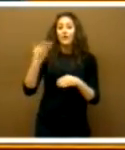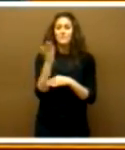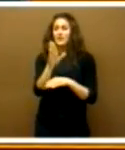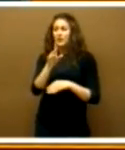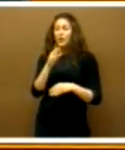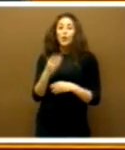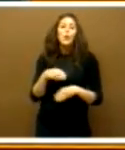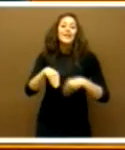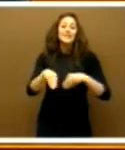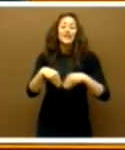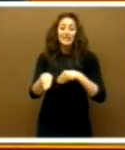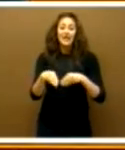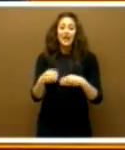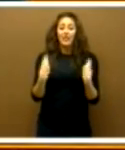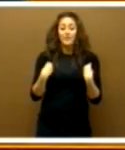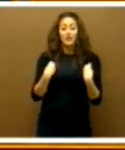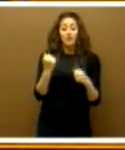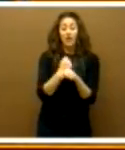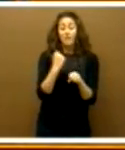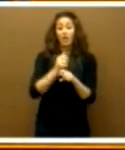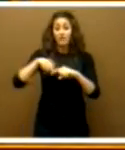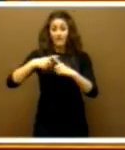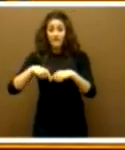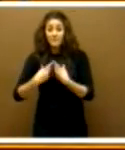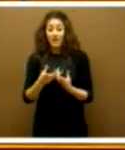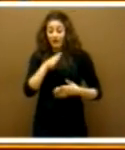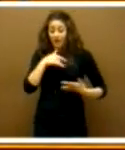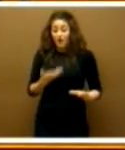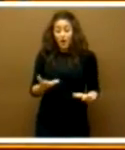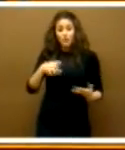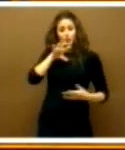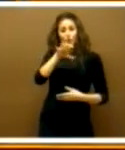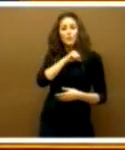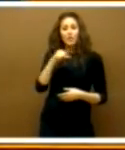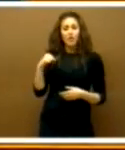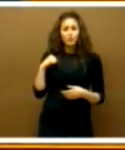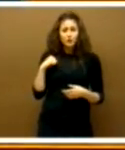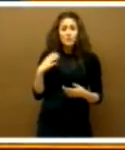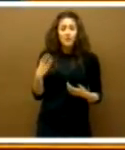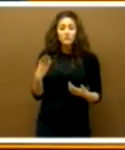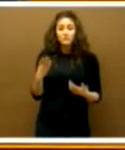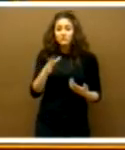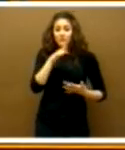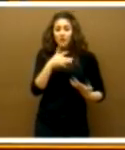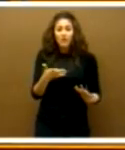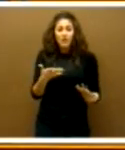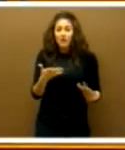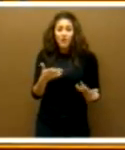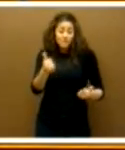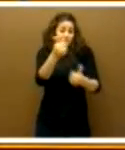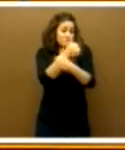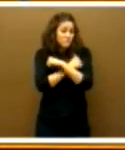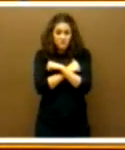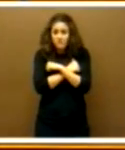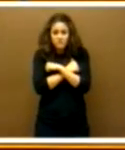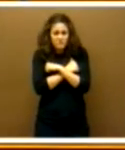la vida laboral y familiar, justo cuando en nuestra comunidad autónoma, pues, no puede haber más paro, porque